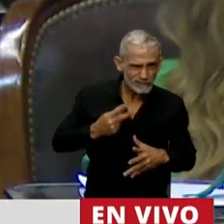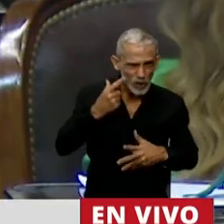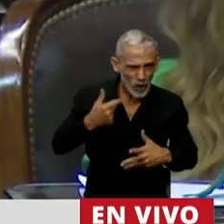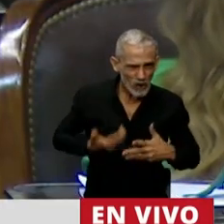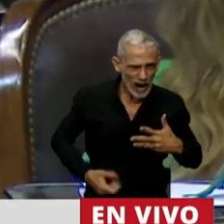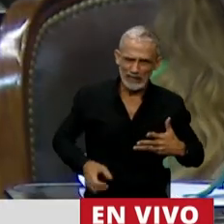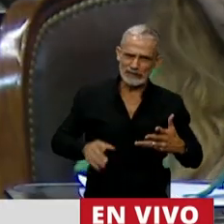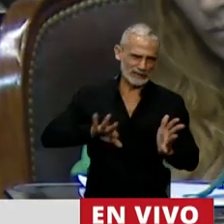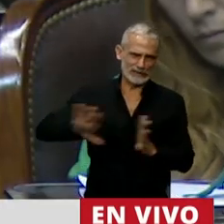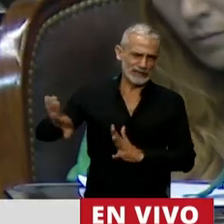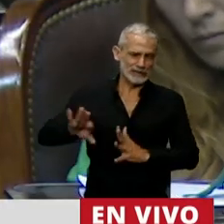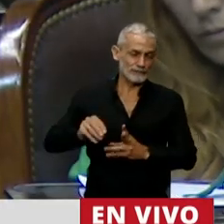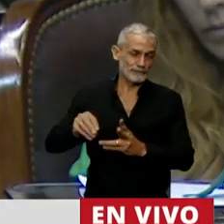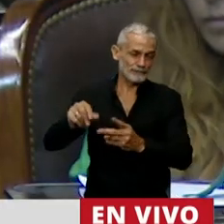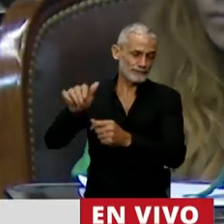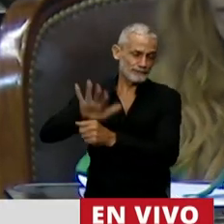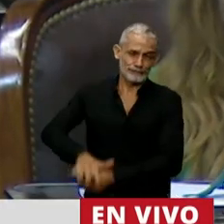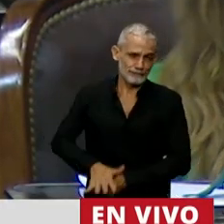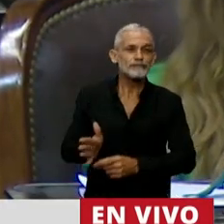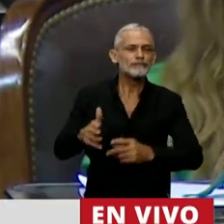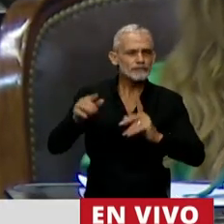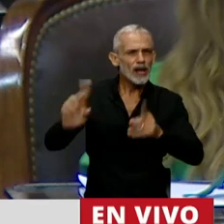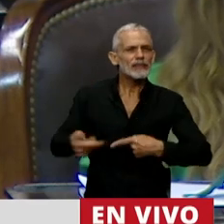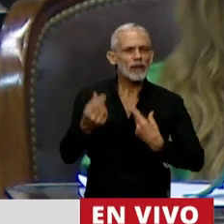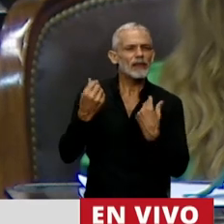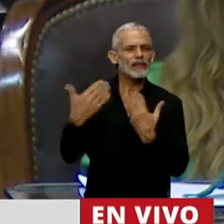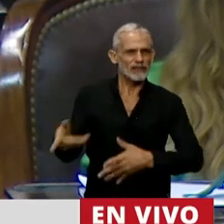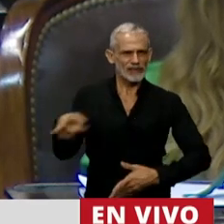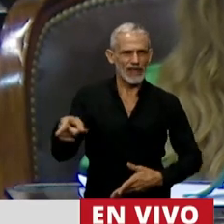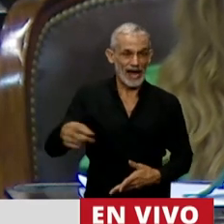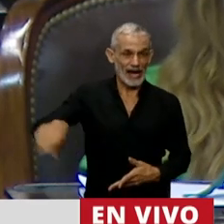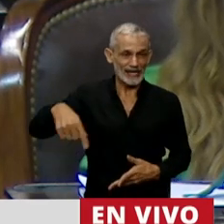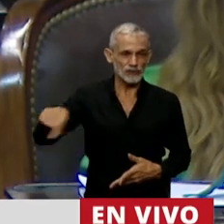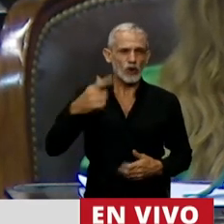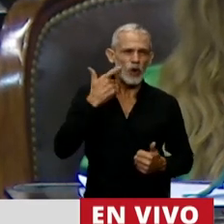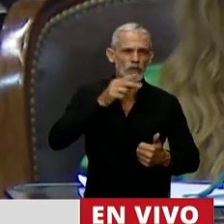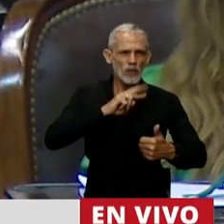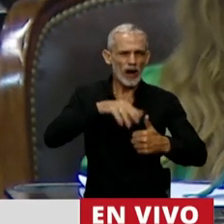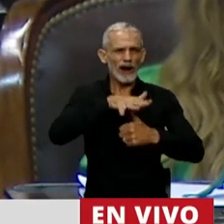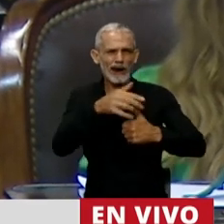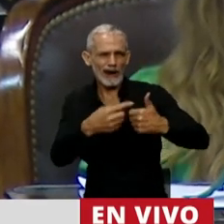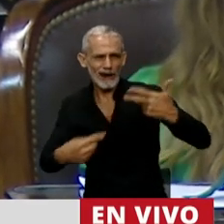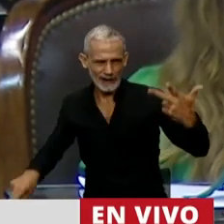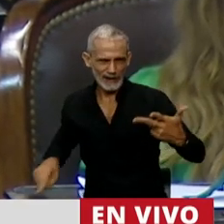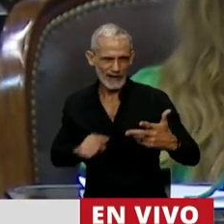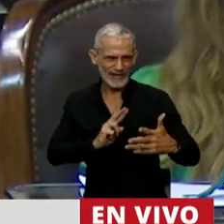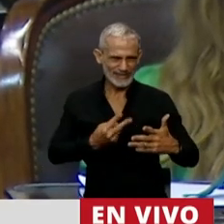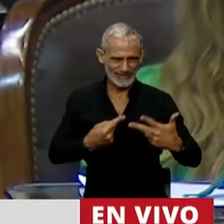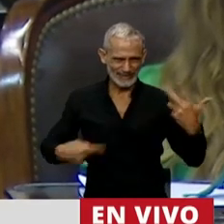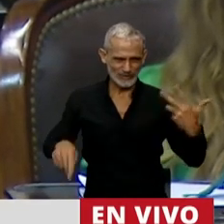Y esta lucha también se la debemos a ellos y a ellas. La invisibilización